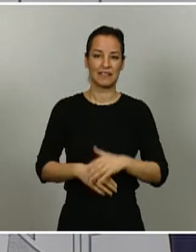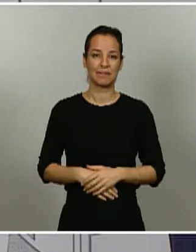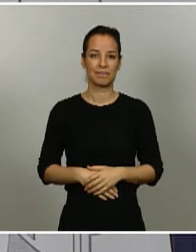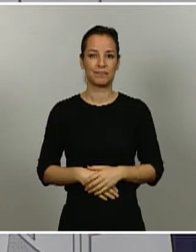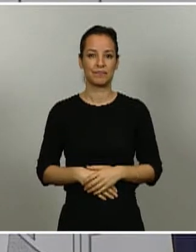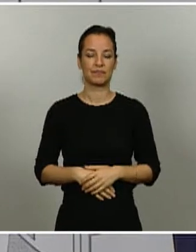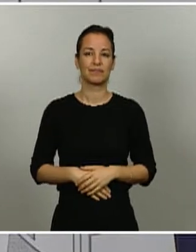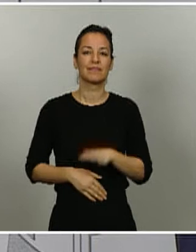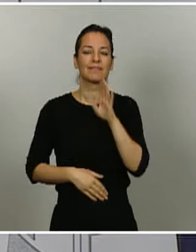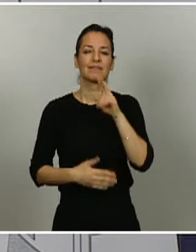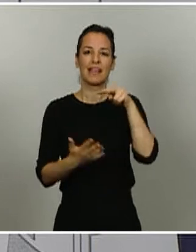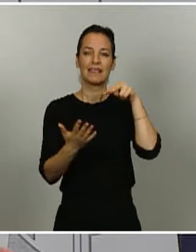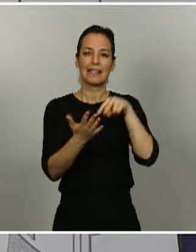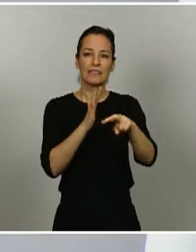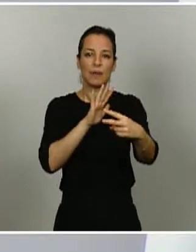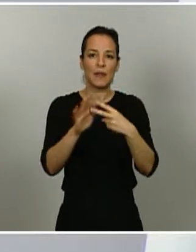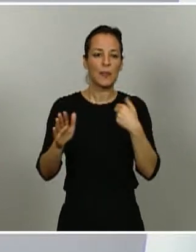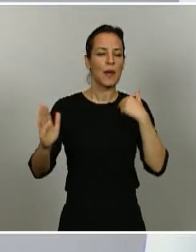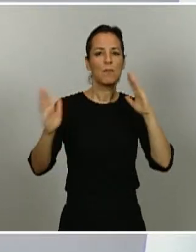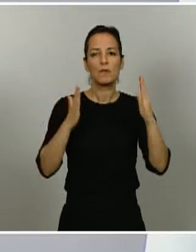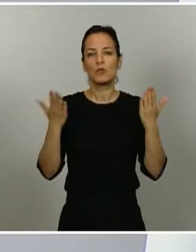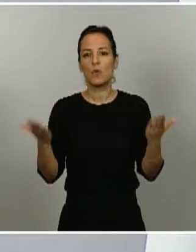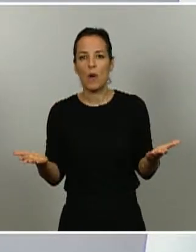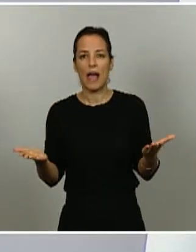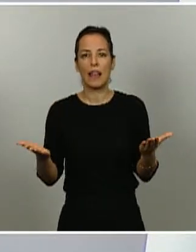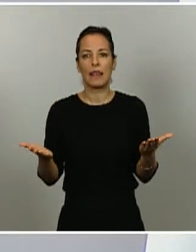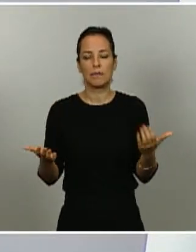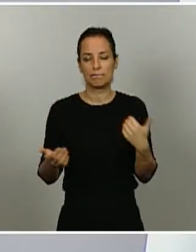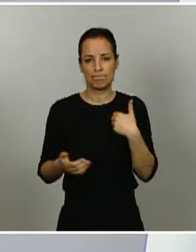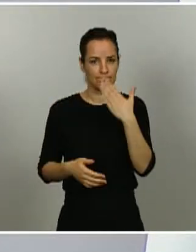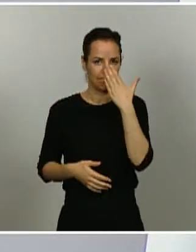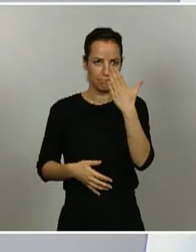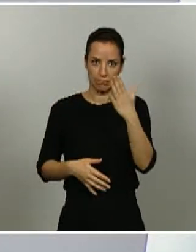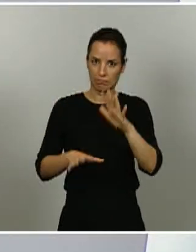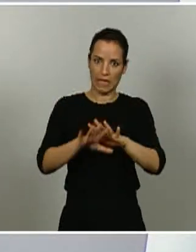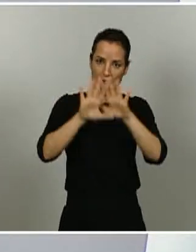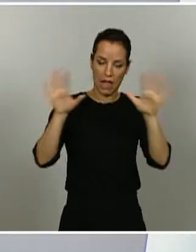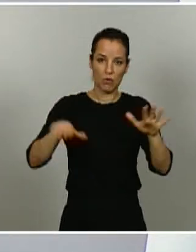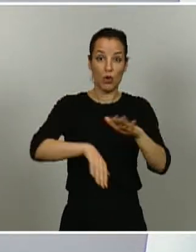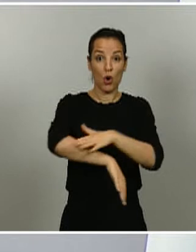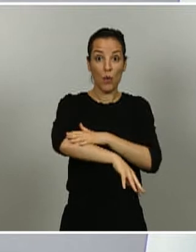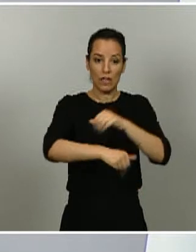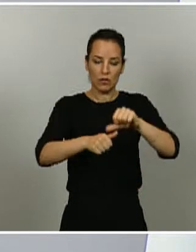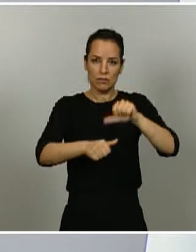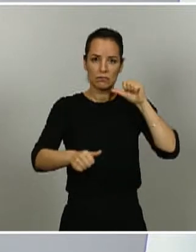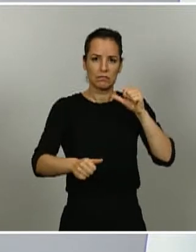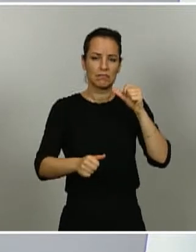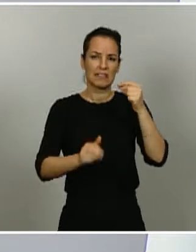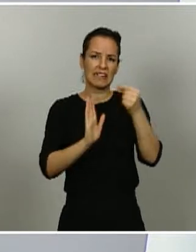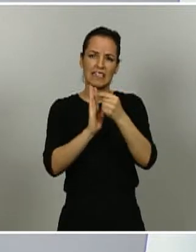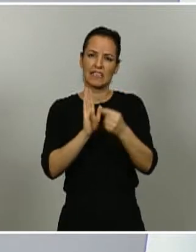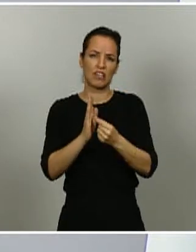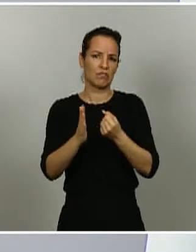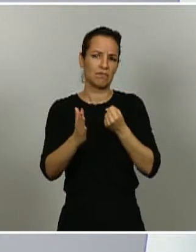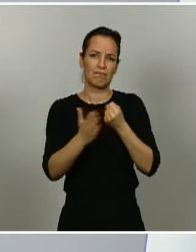en fin, yo con toda sinceridad y también con toda claridad, es decir que el Gobierno ha actuado con los máximos criterios de transparencia a todos los